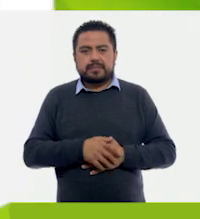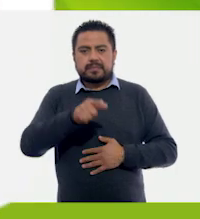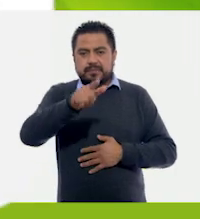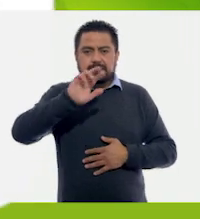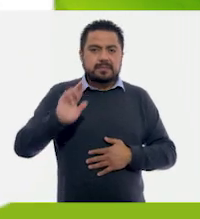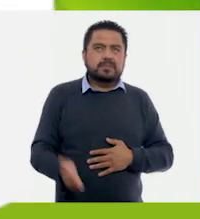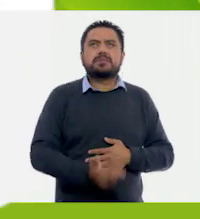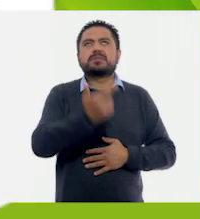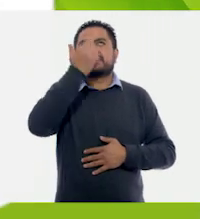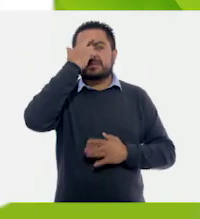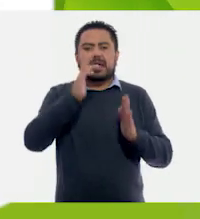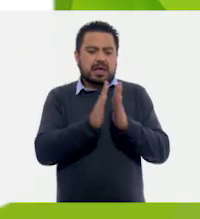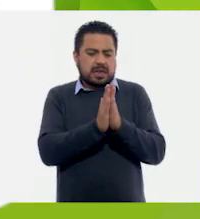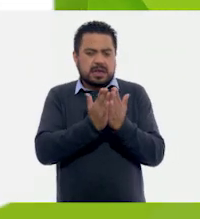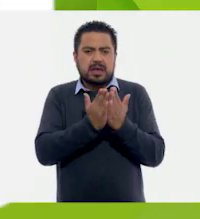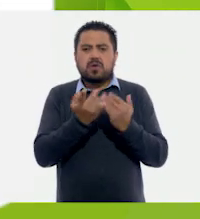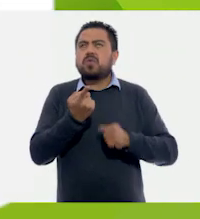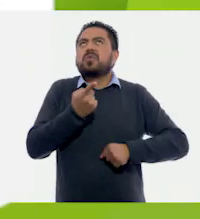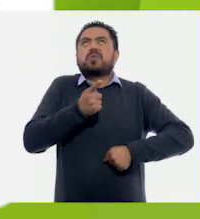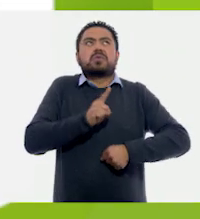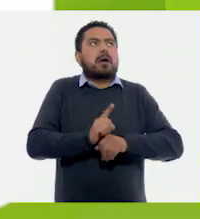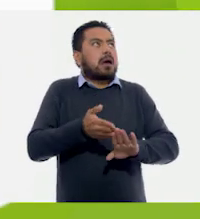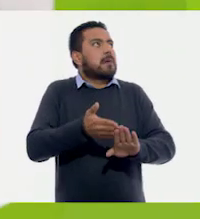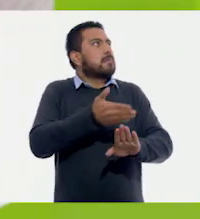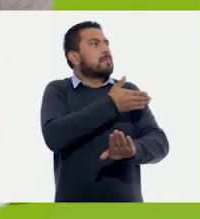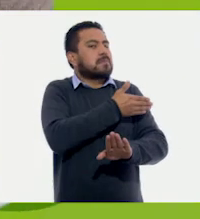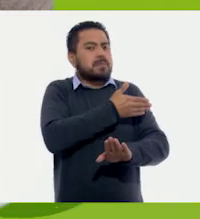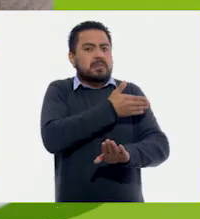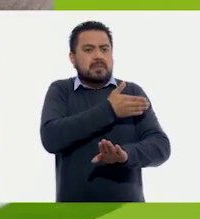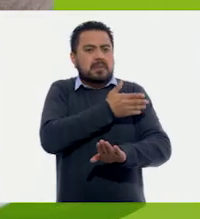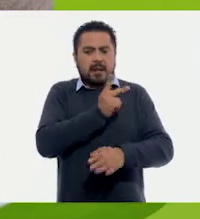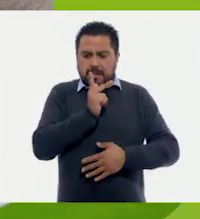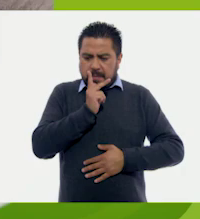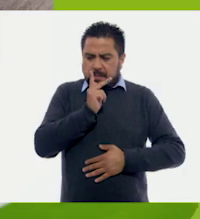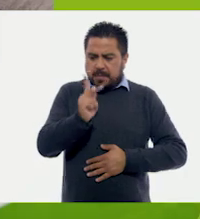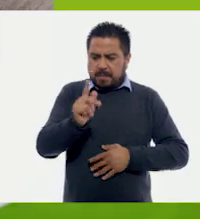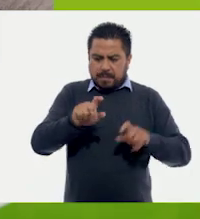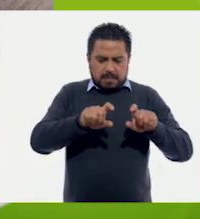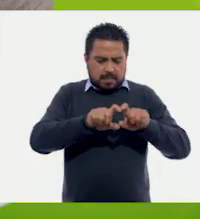¿Recuerda el libro que una vez fue una palabra?